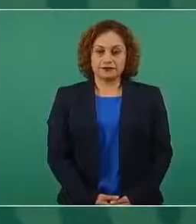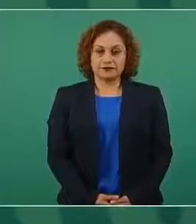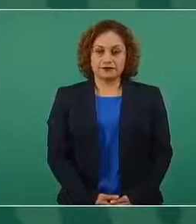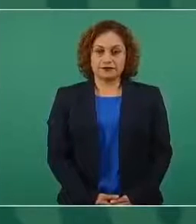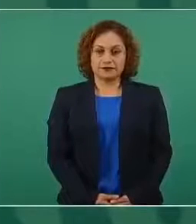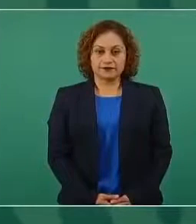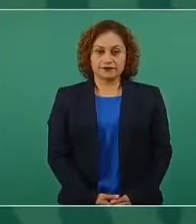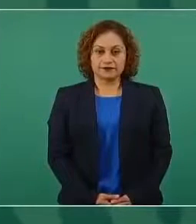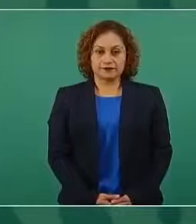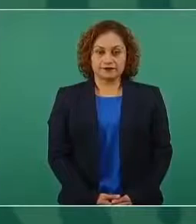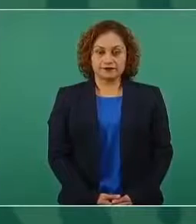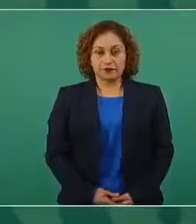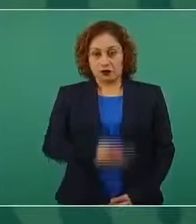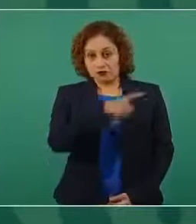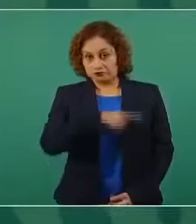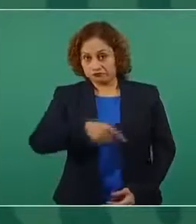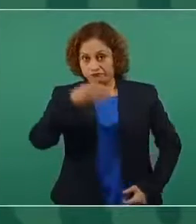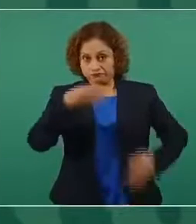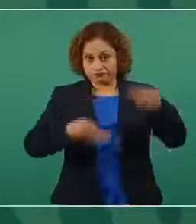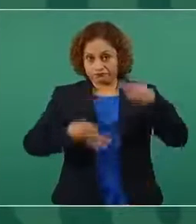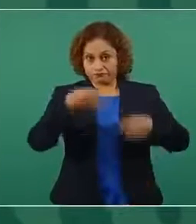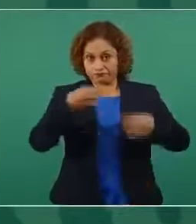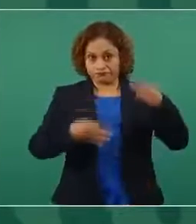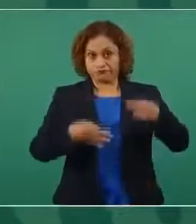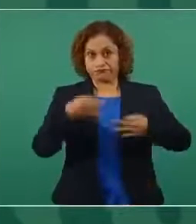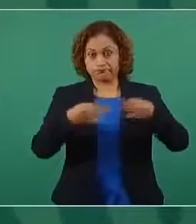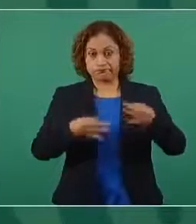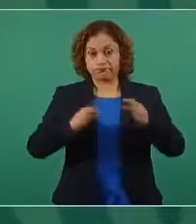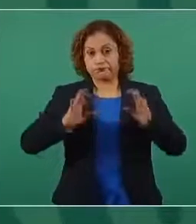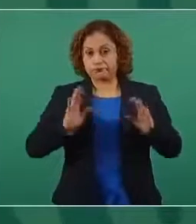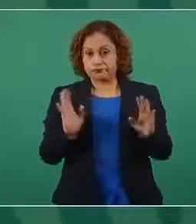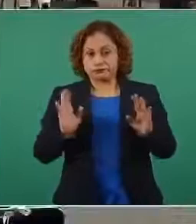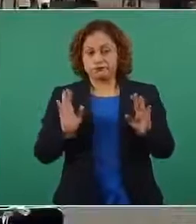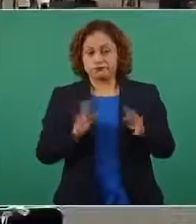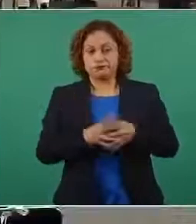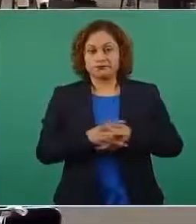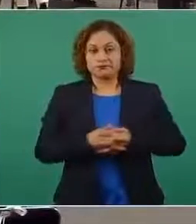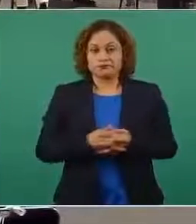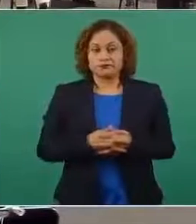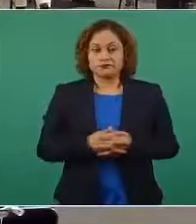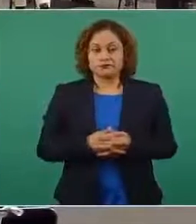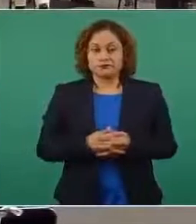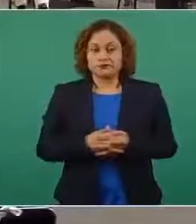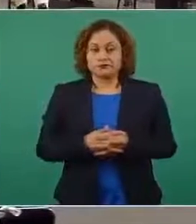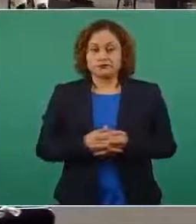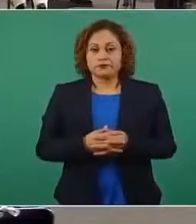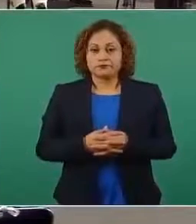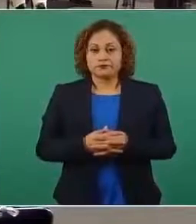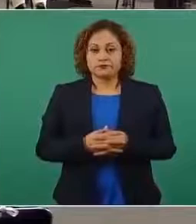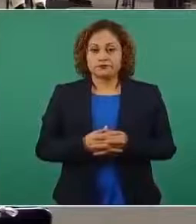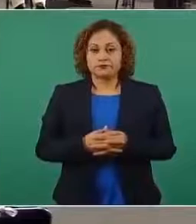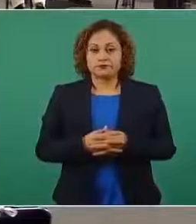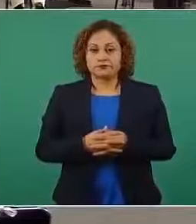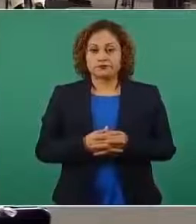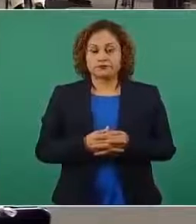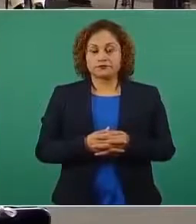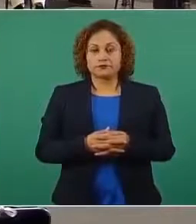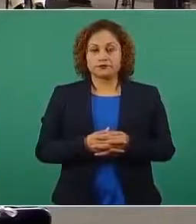actuando, saben bien que no podemos nosotros